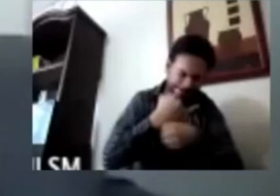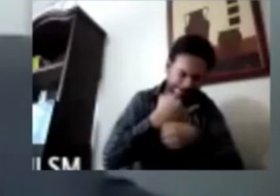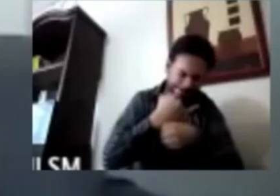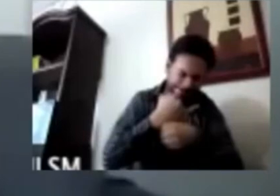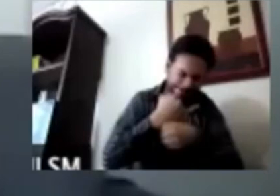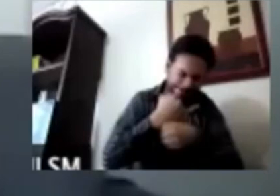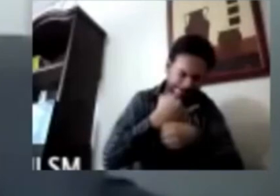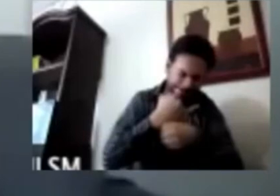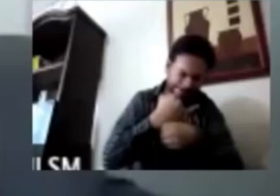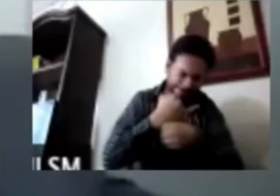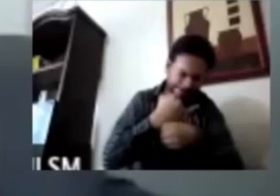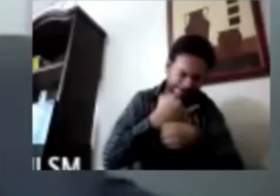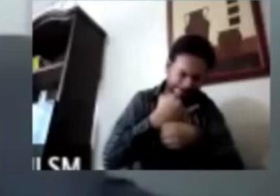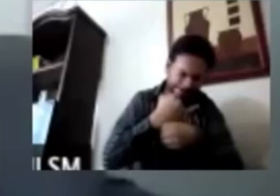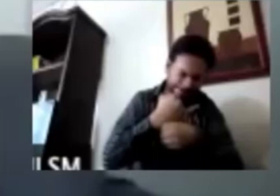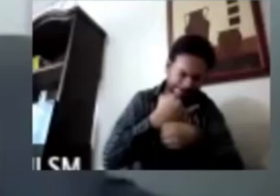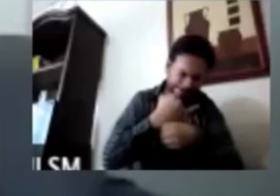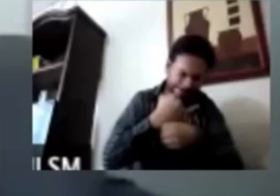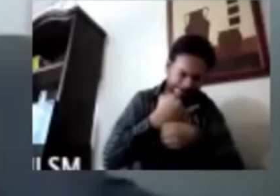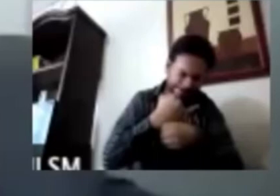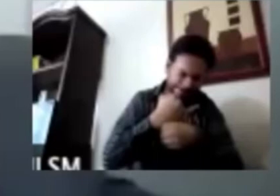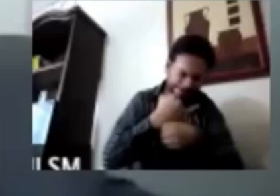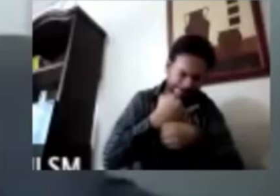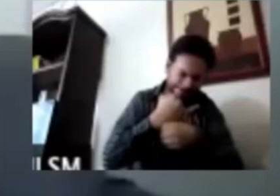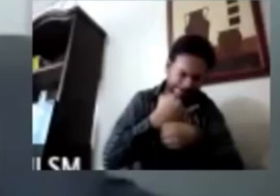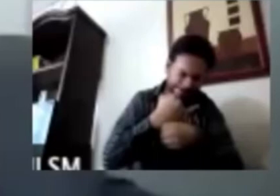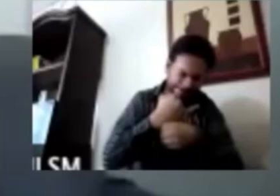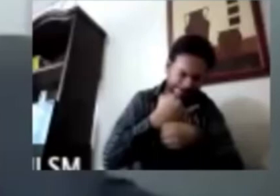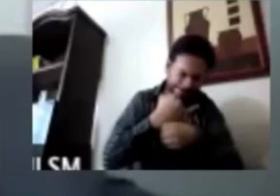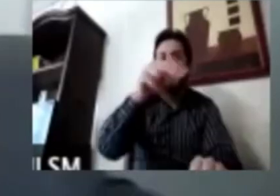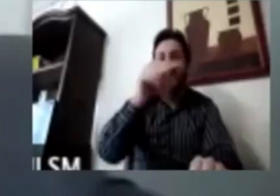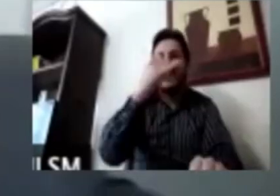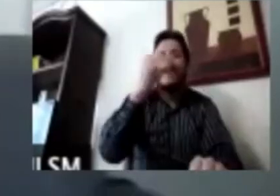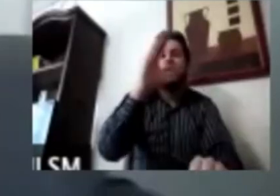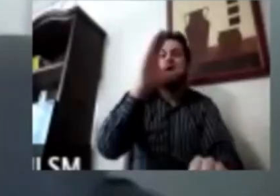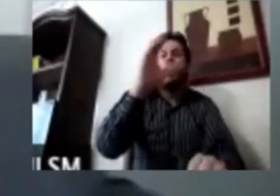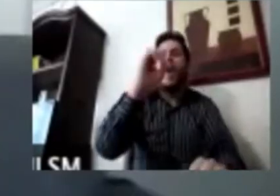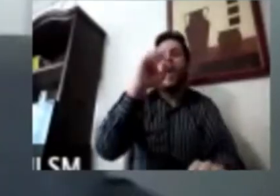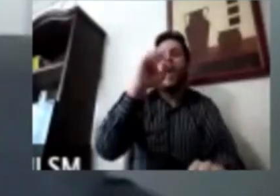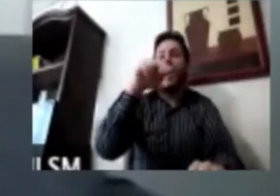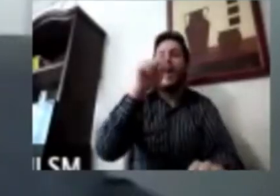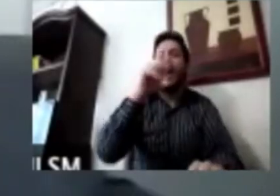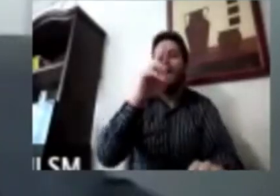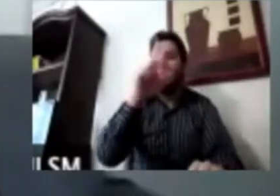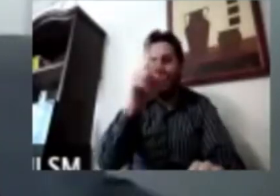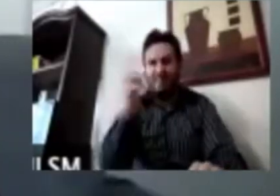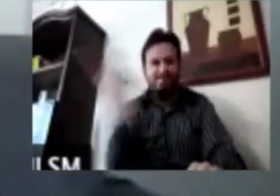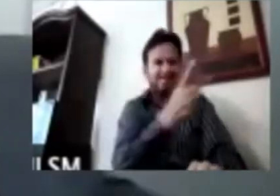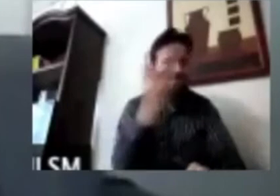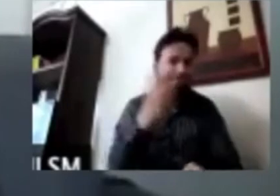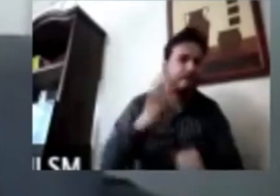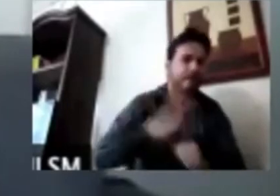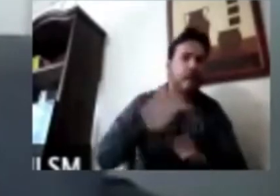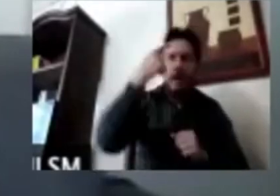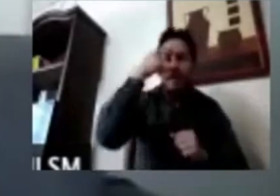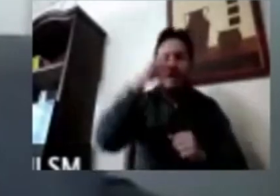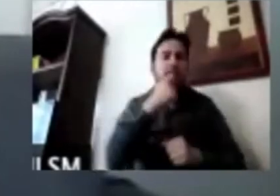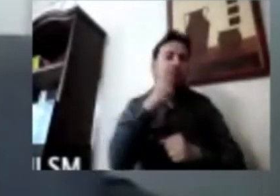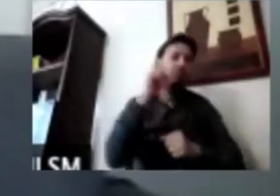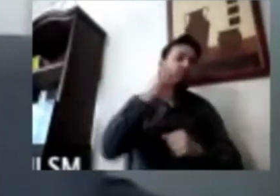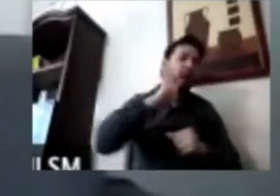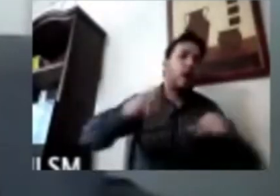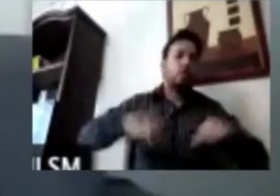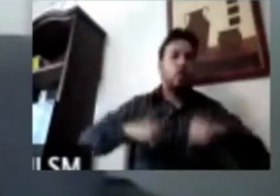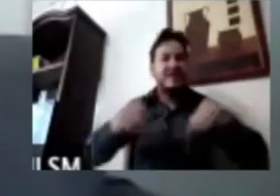tanto Sipina como a Fred. Hemos estado escuchando a diversos grupos sociales, a niños, niñas y adolescentes en algunos